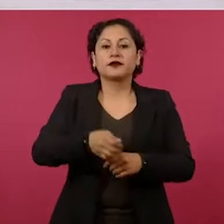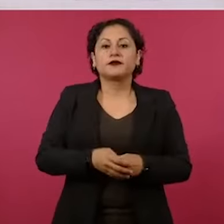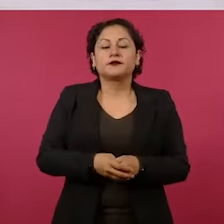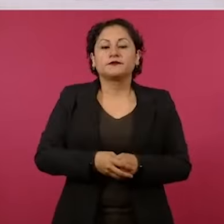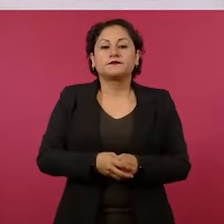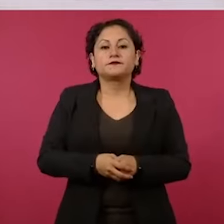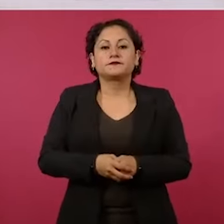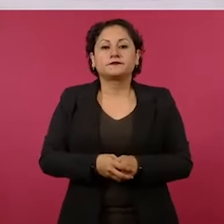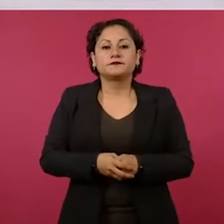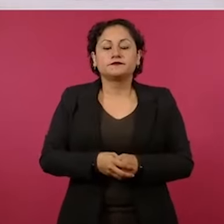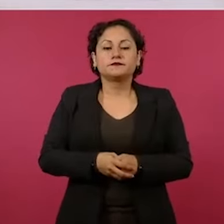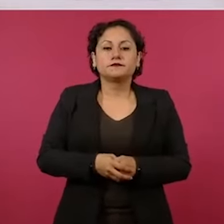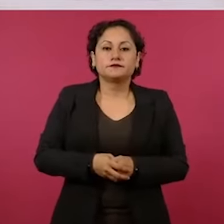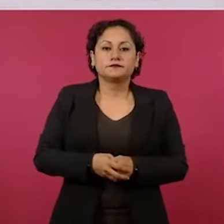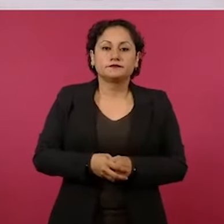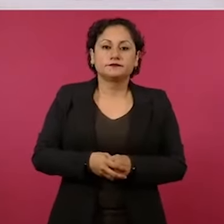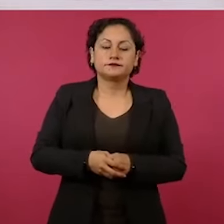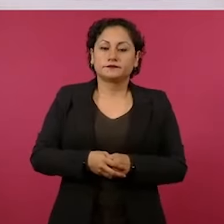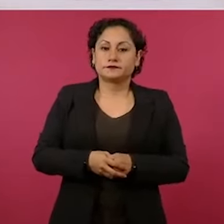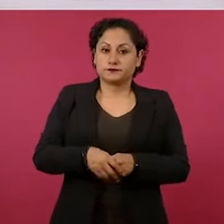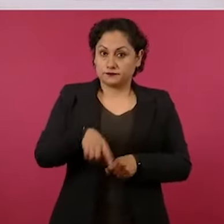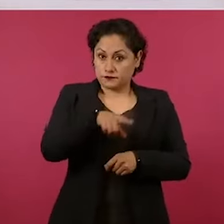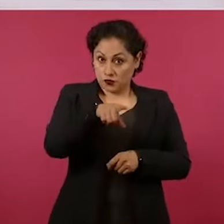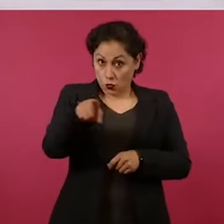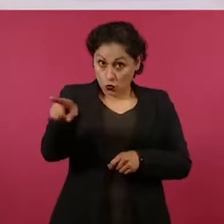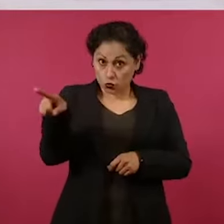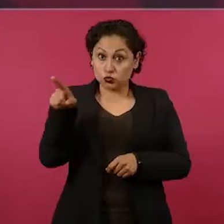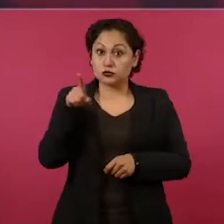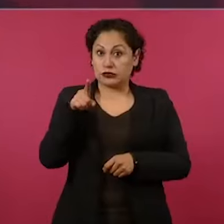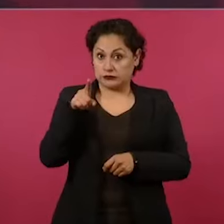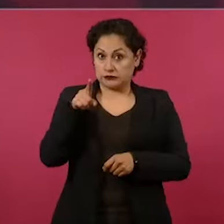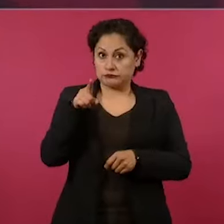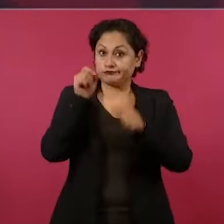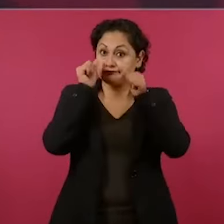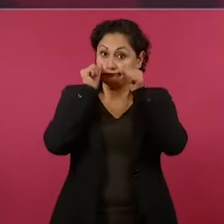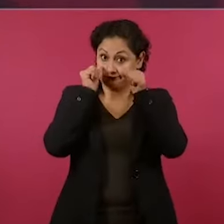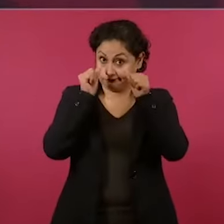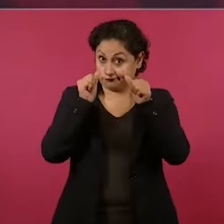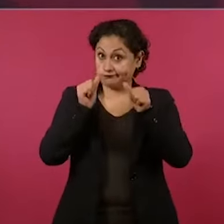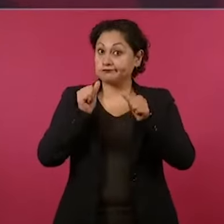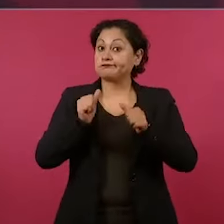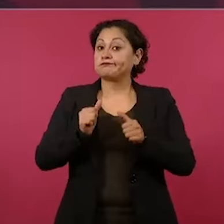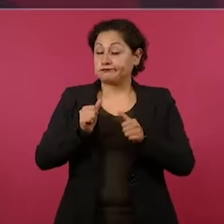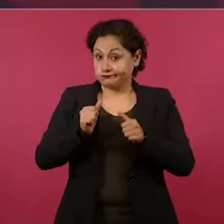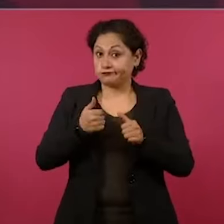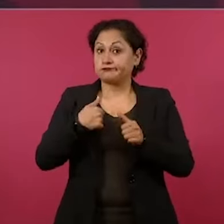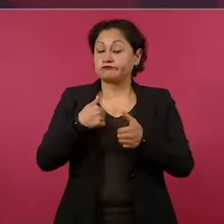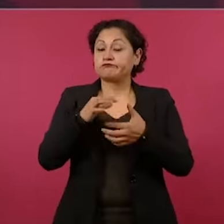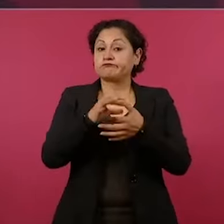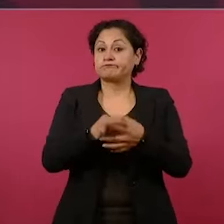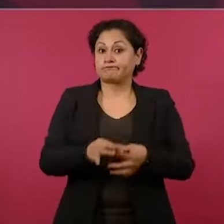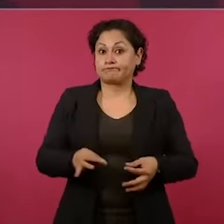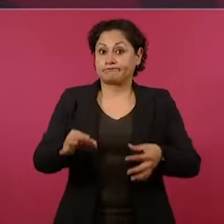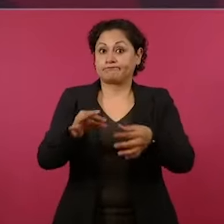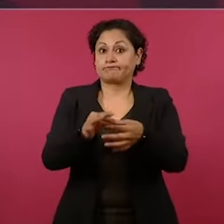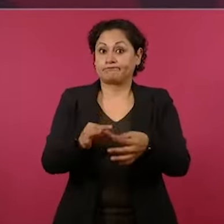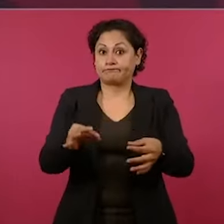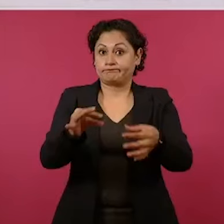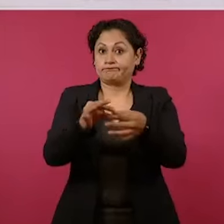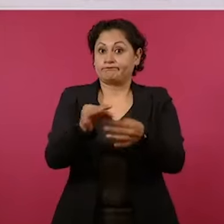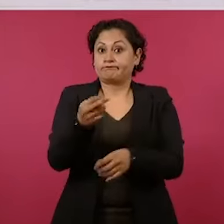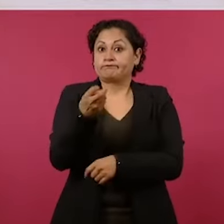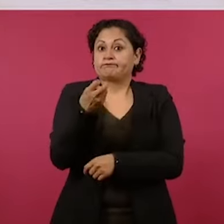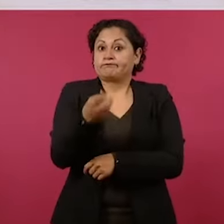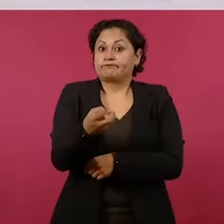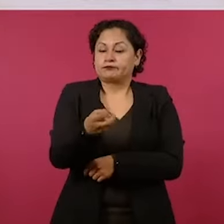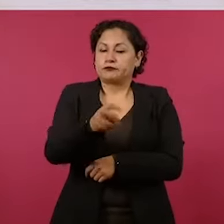No echen en saco roto lo que les estoy planteando, o sea, sí fue muy interesante, ya no,